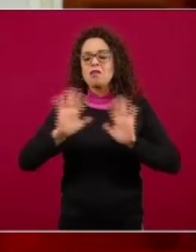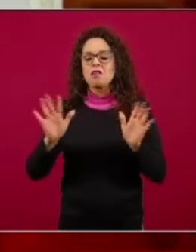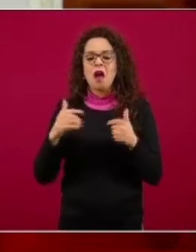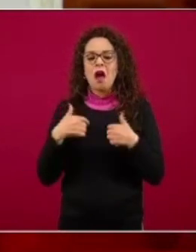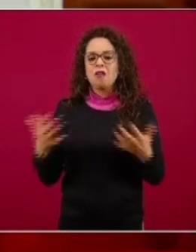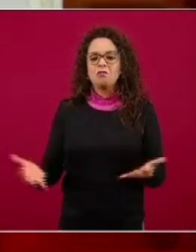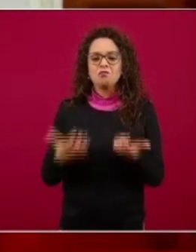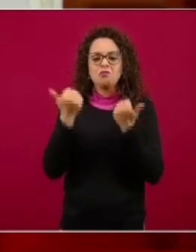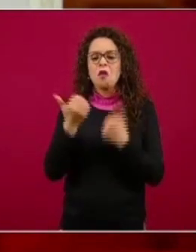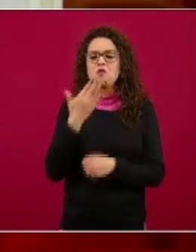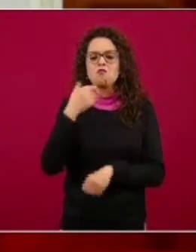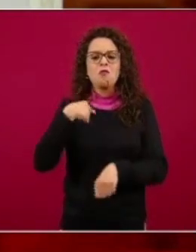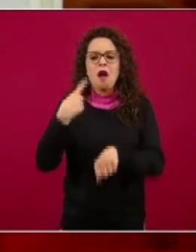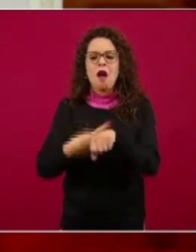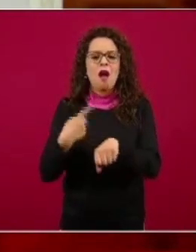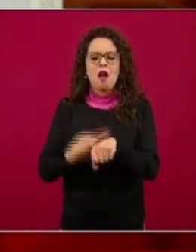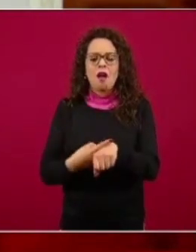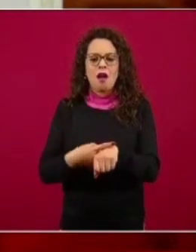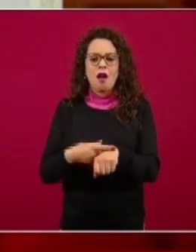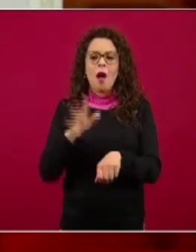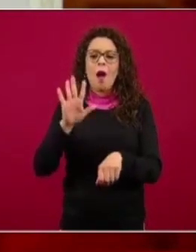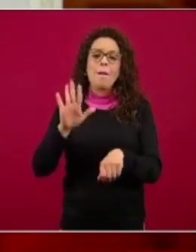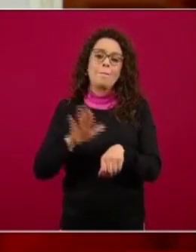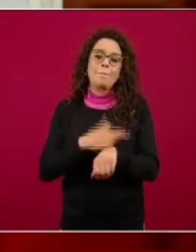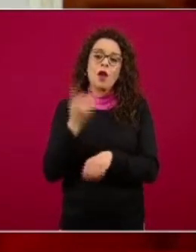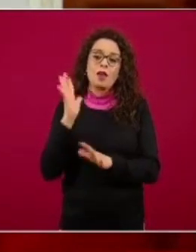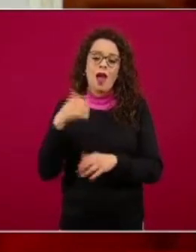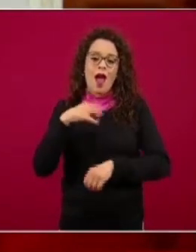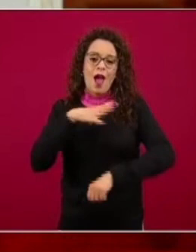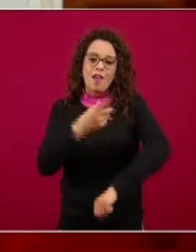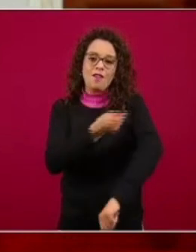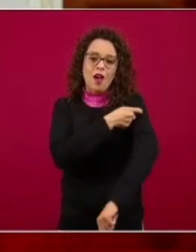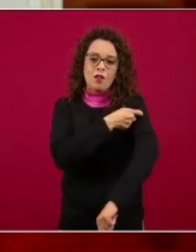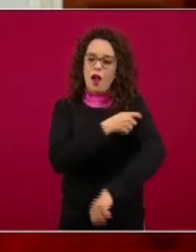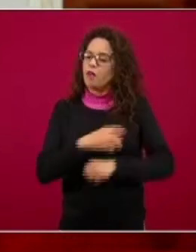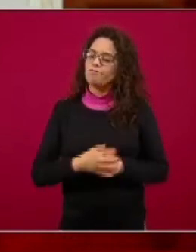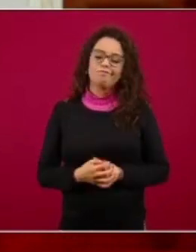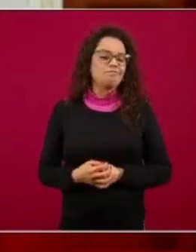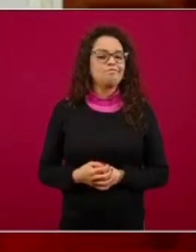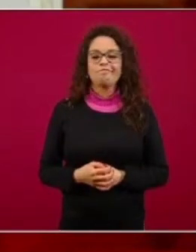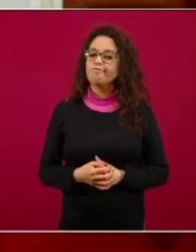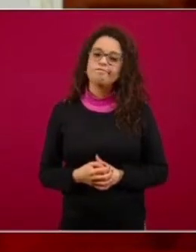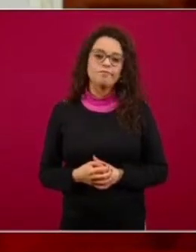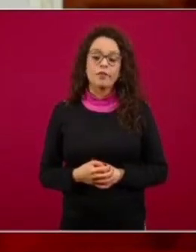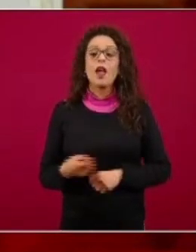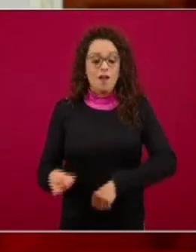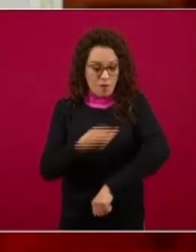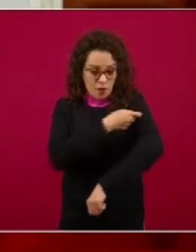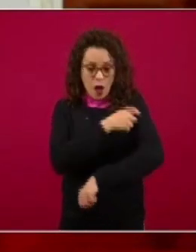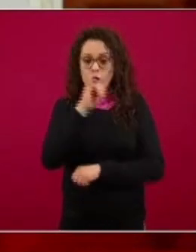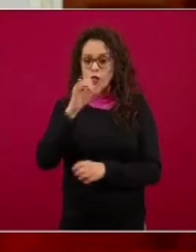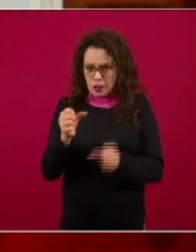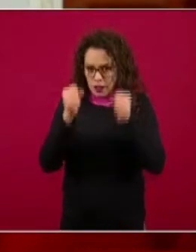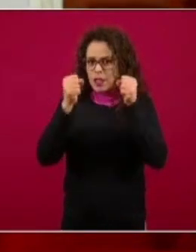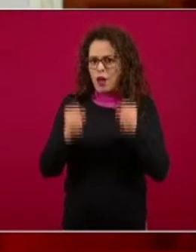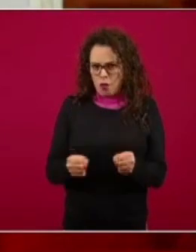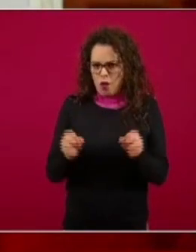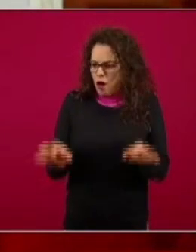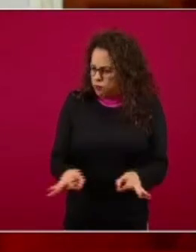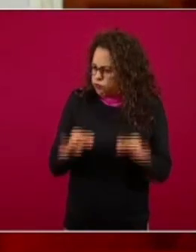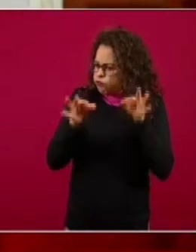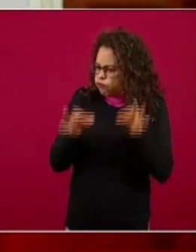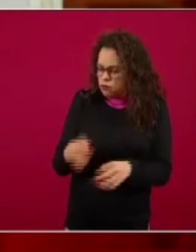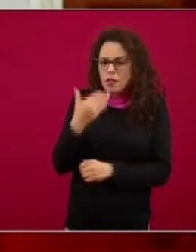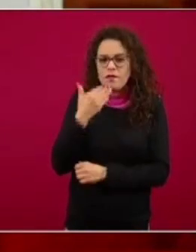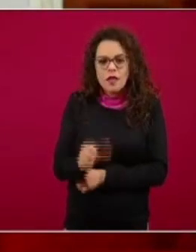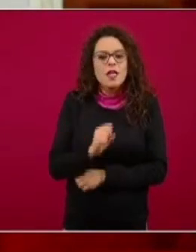vacunados, porque las vacunas son seguras, son eficaces, pero no sabemos todavía